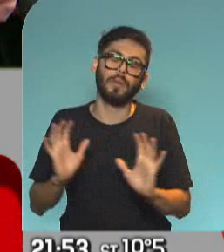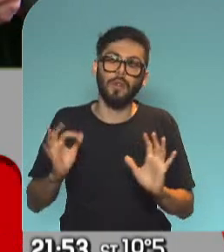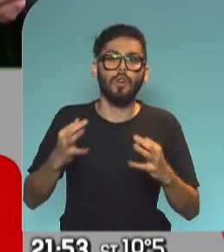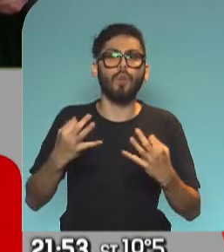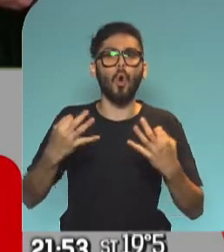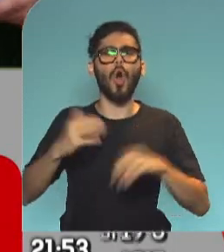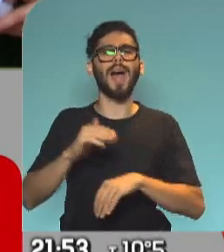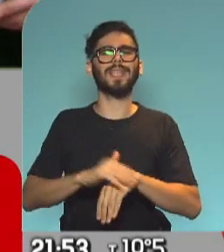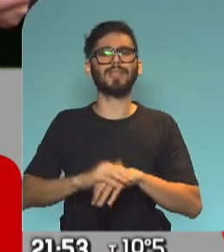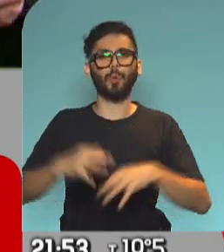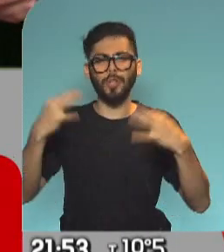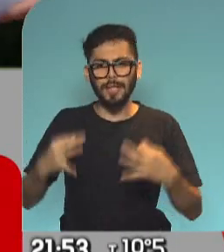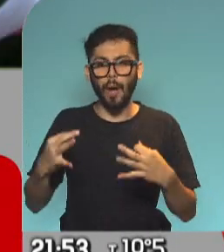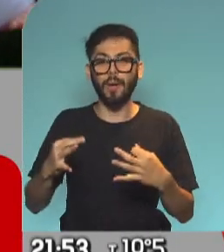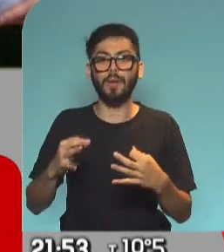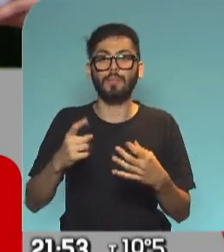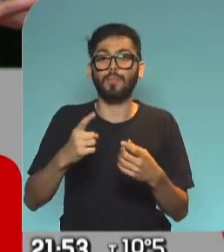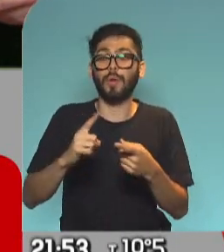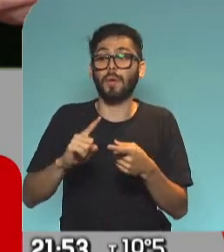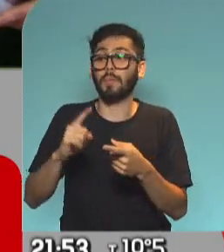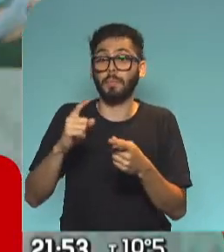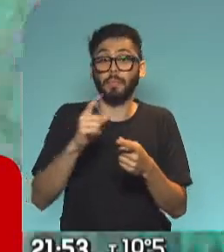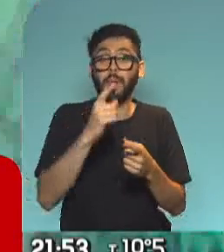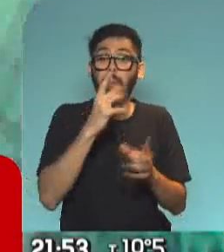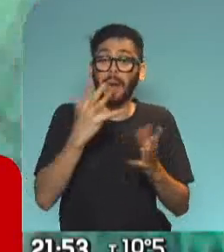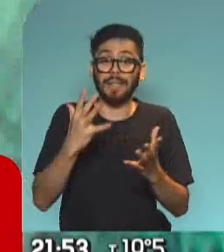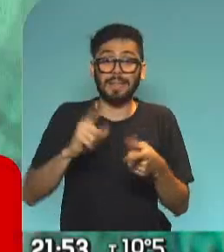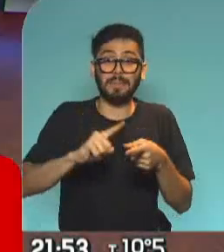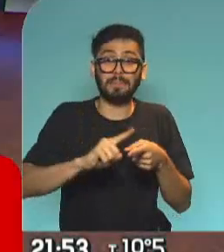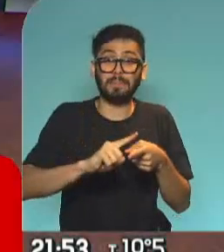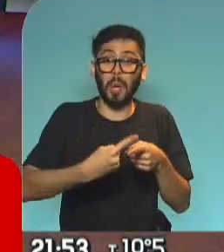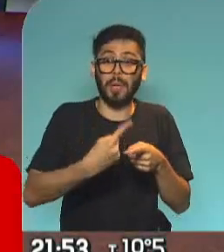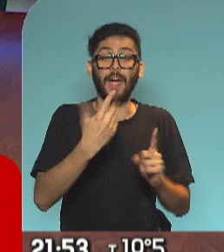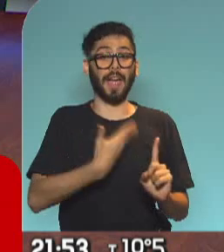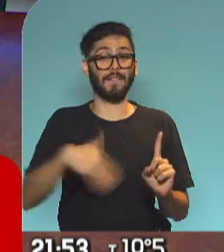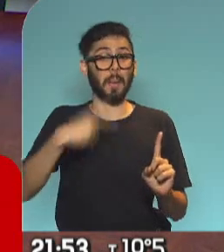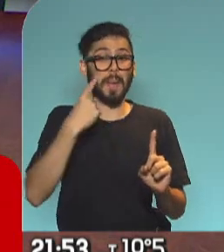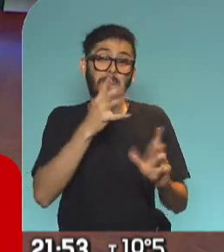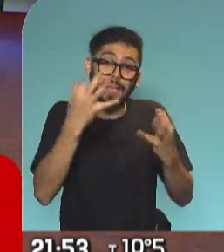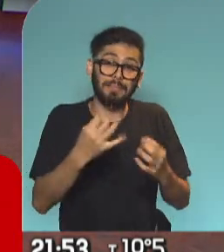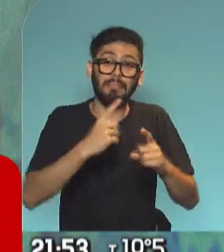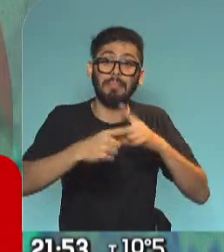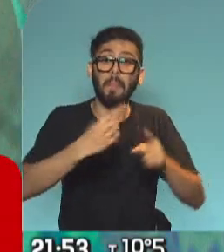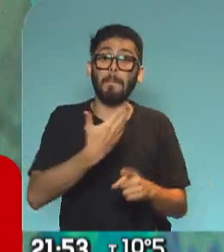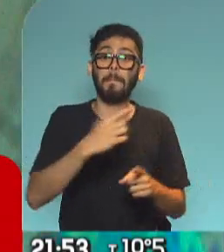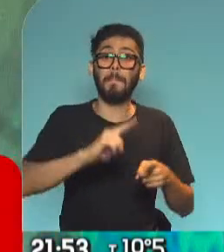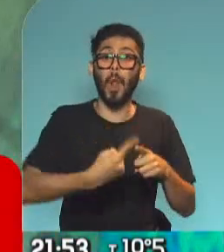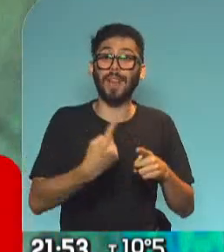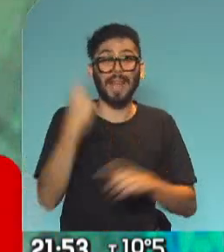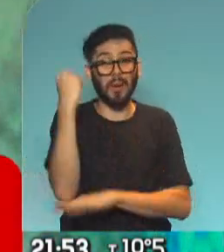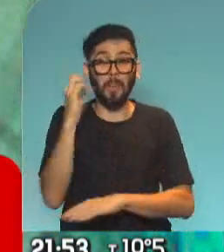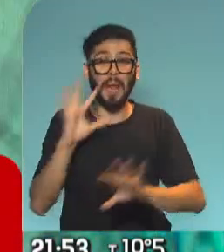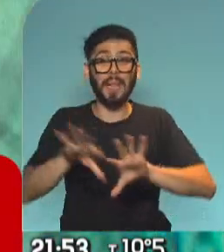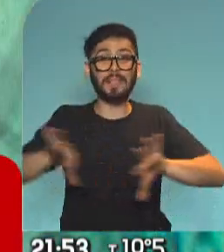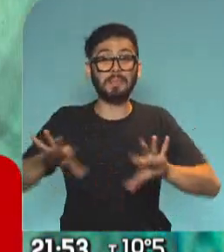de relación política que económica, como vimos con el Fondo Monetario Internacional, que hoy lo tenemos que pagar y la realidad es que